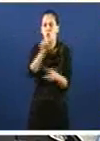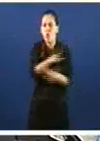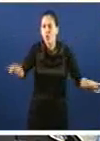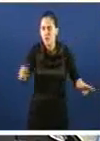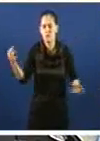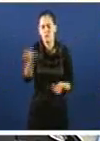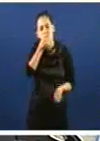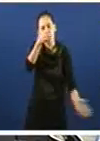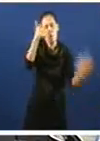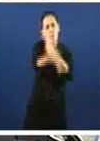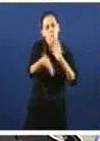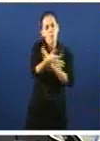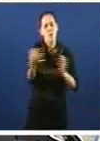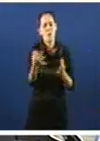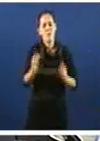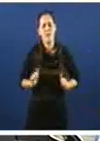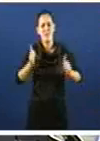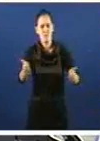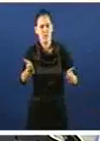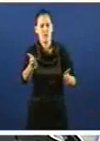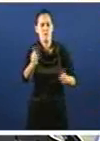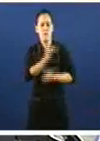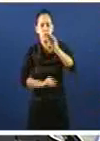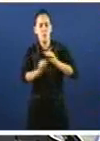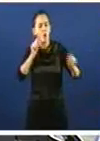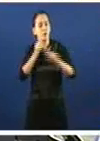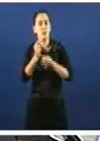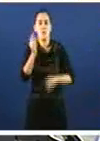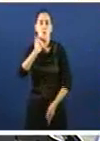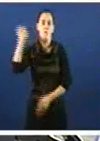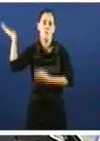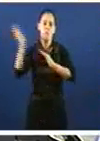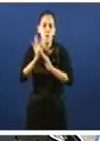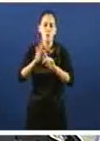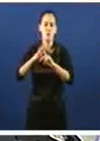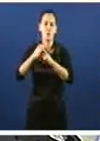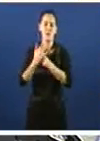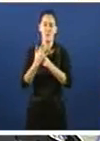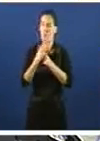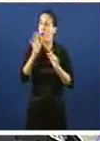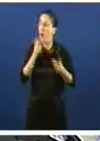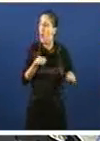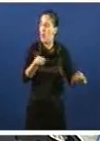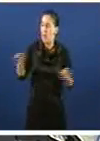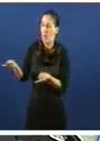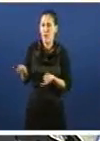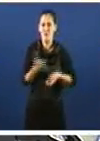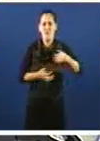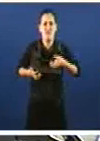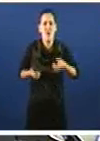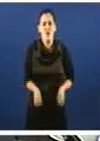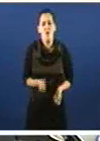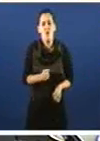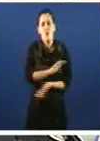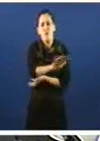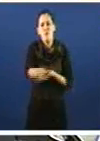adopción inmediata das medidas oportunas que corten a raiceiras dunha situación que enche de indignación as persoas